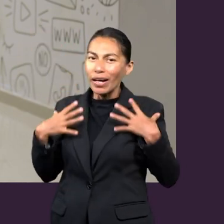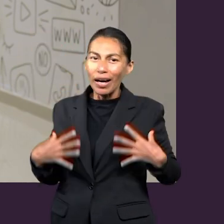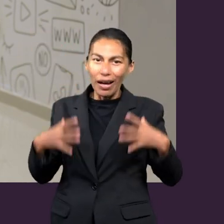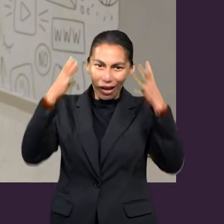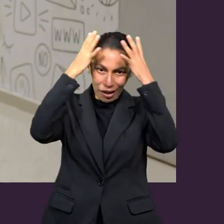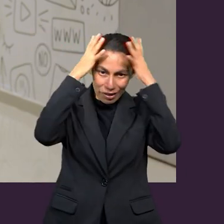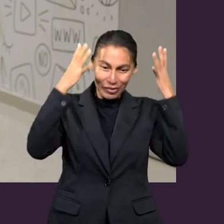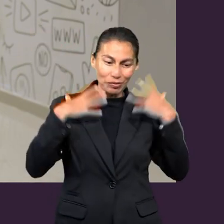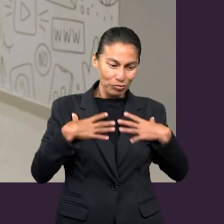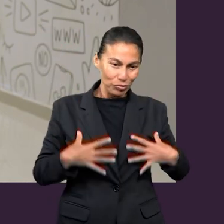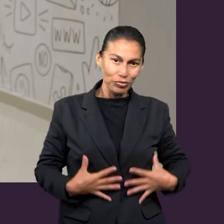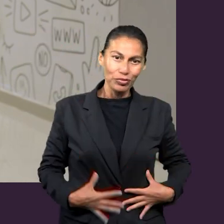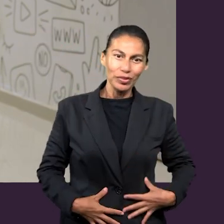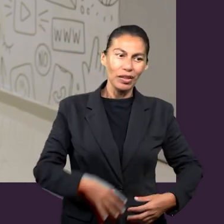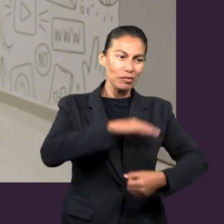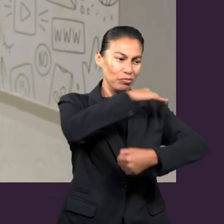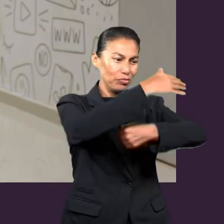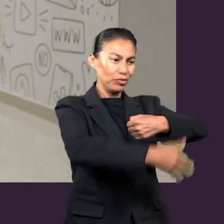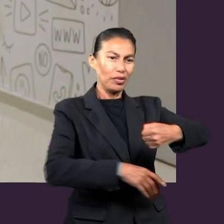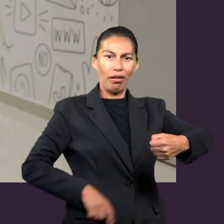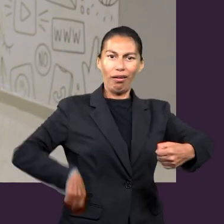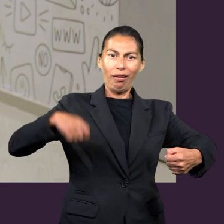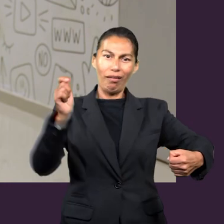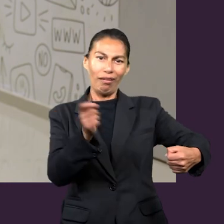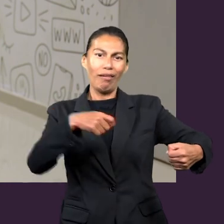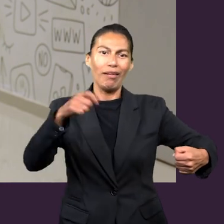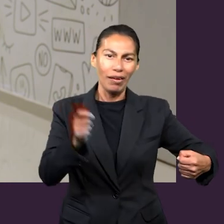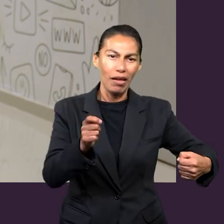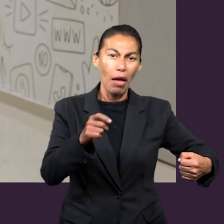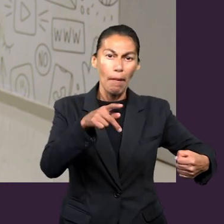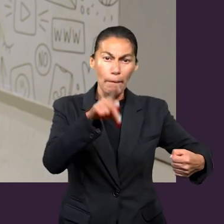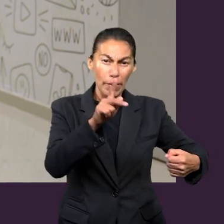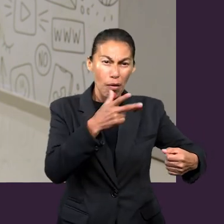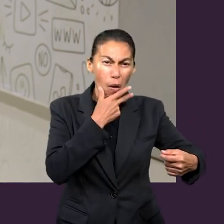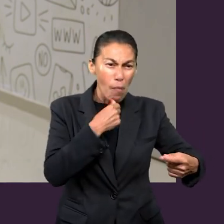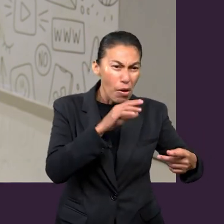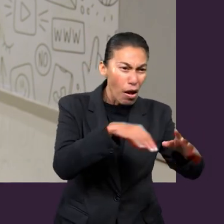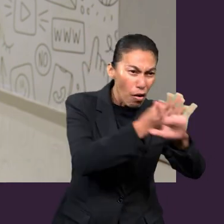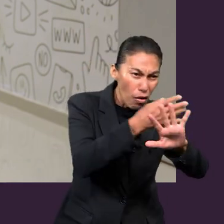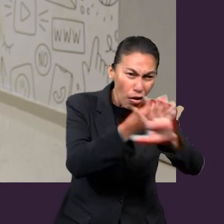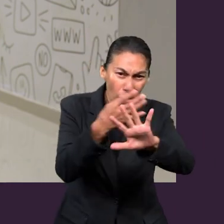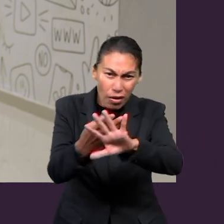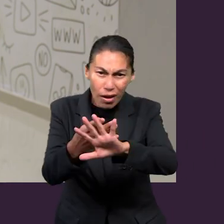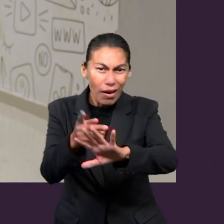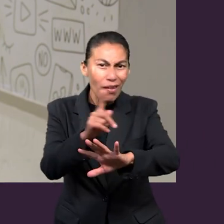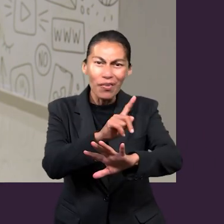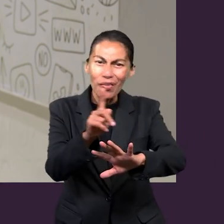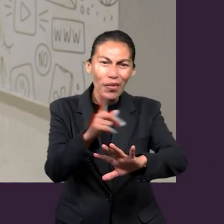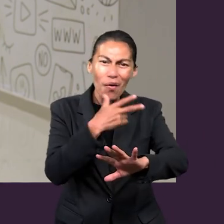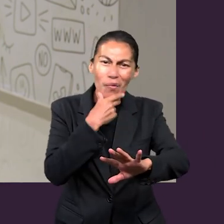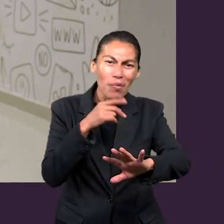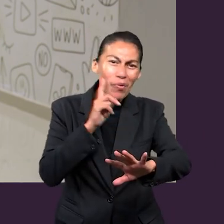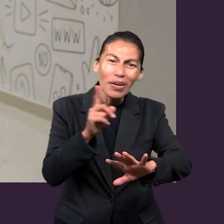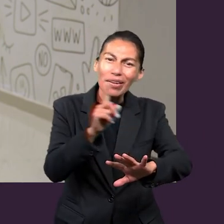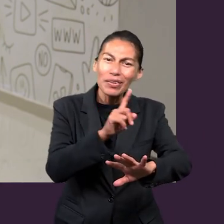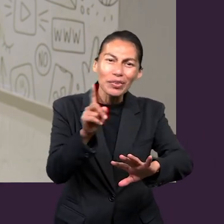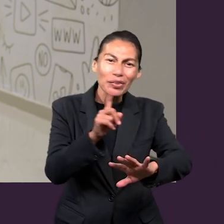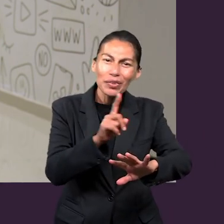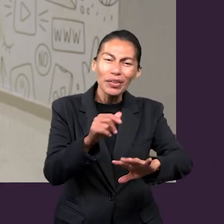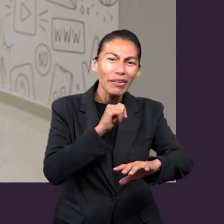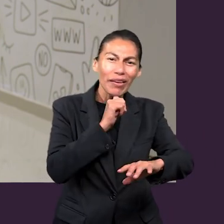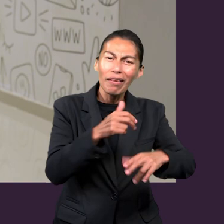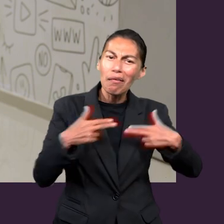sola. Y debe tomar la armadura porque la guerra es cerrada, no es lucha contra sangre y carne, sino contra